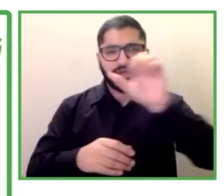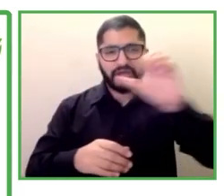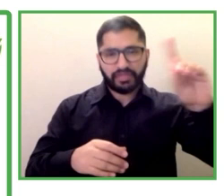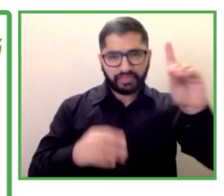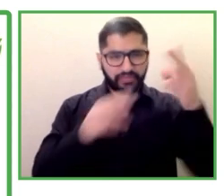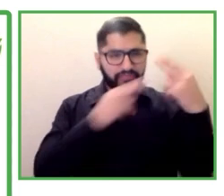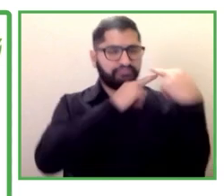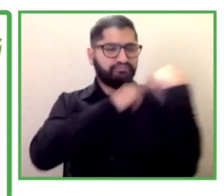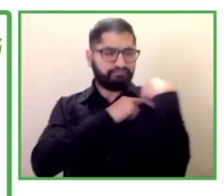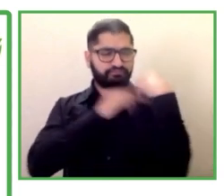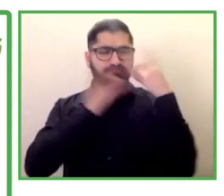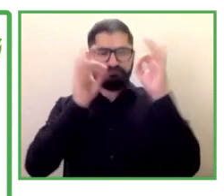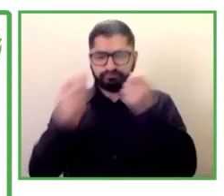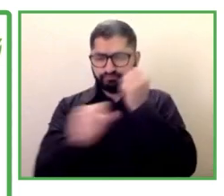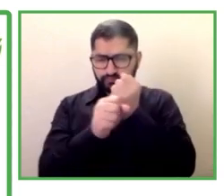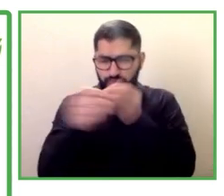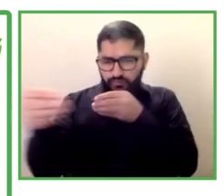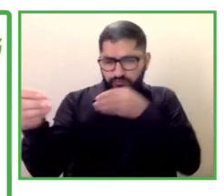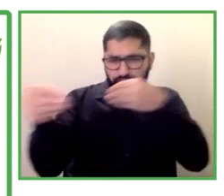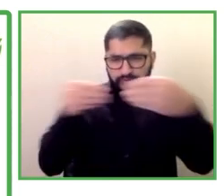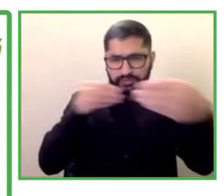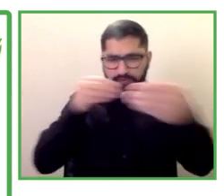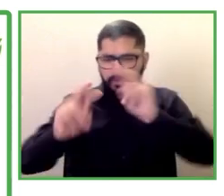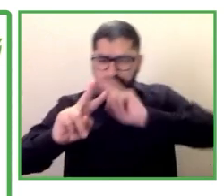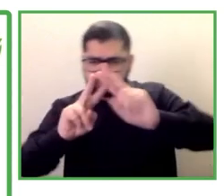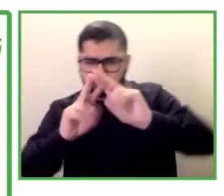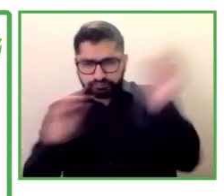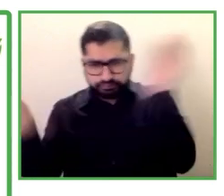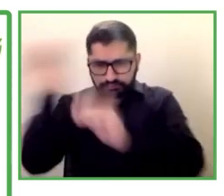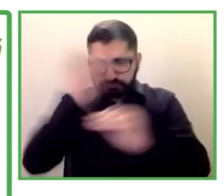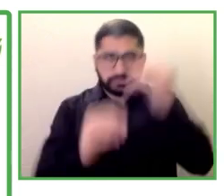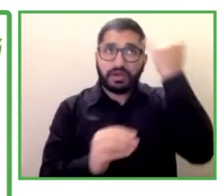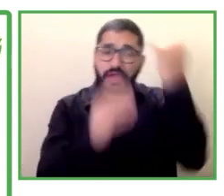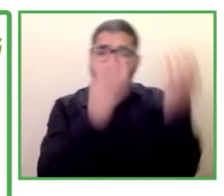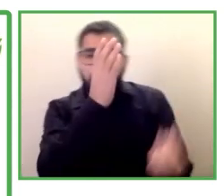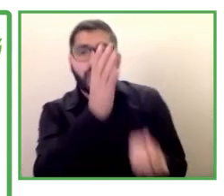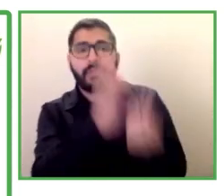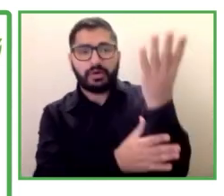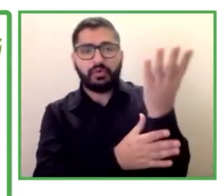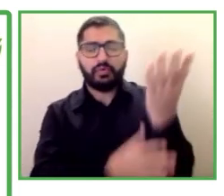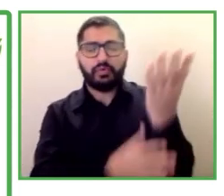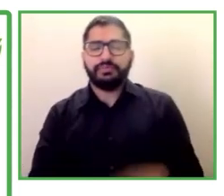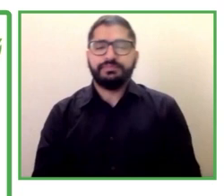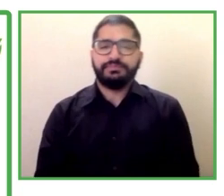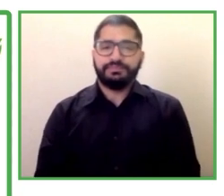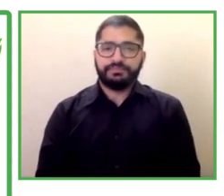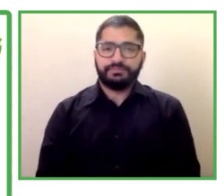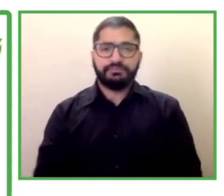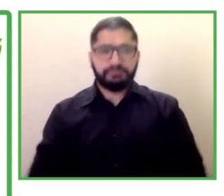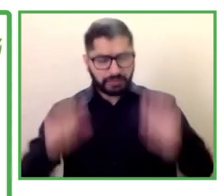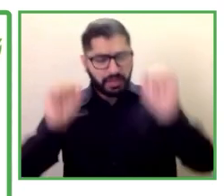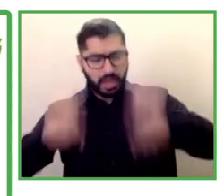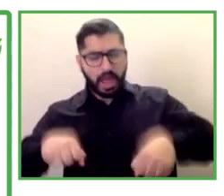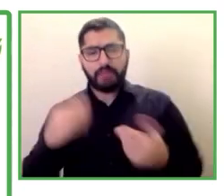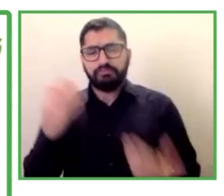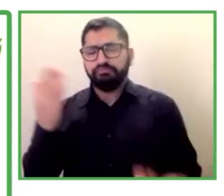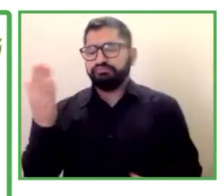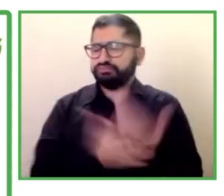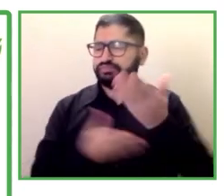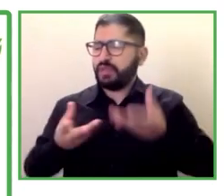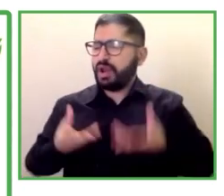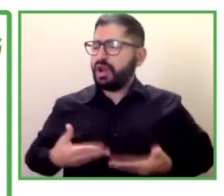y nos permite mejorar la calidad de las oportunidades y la calidad de vida para todos los estadounidenses